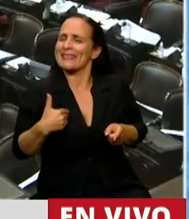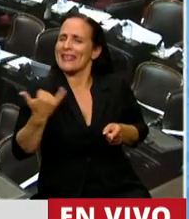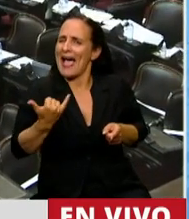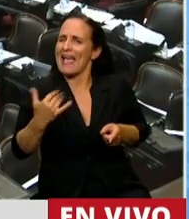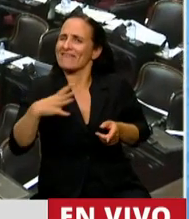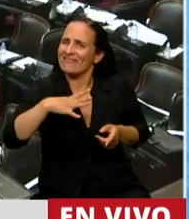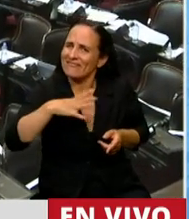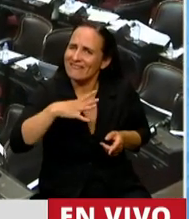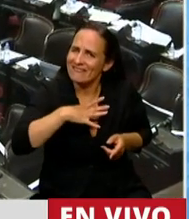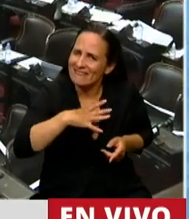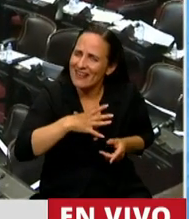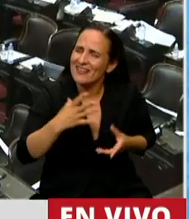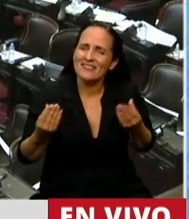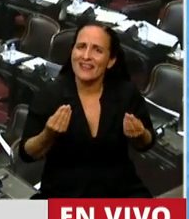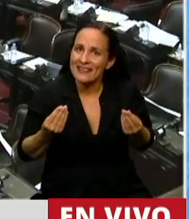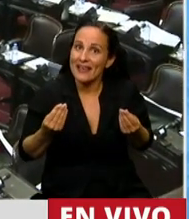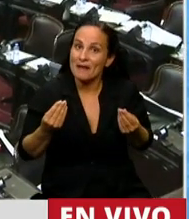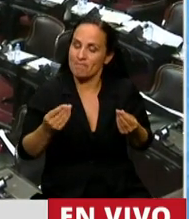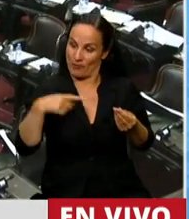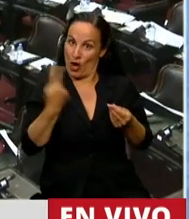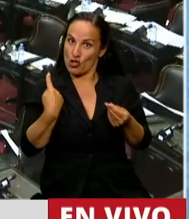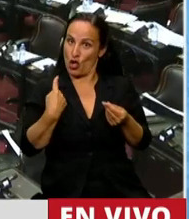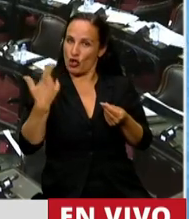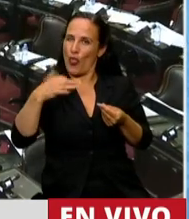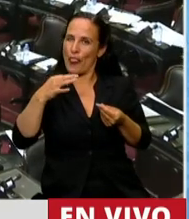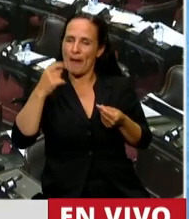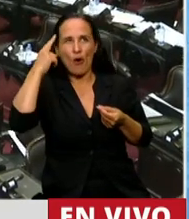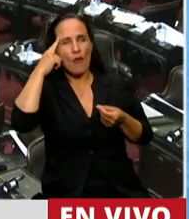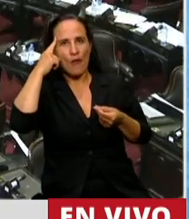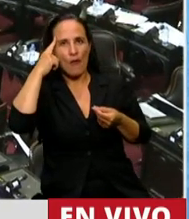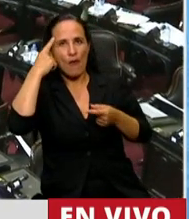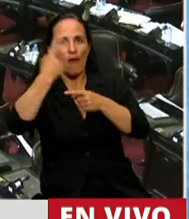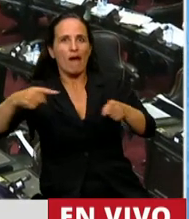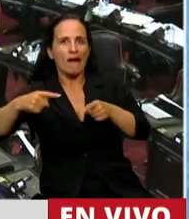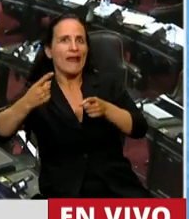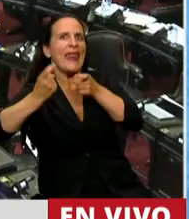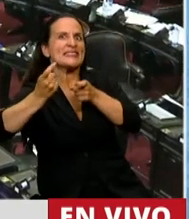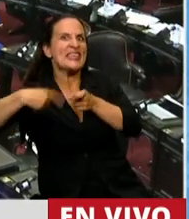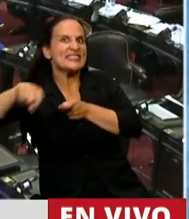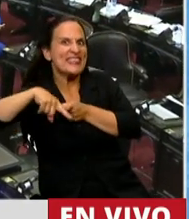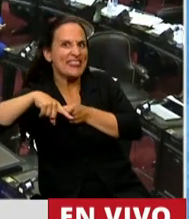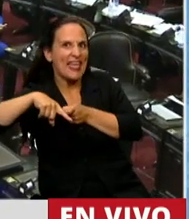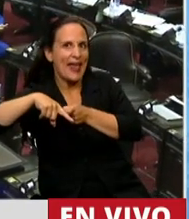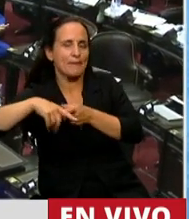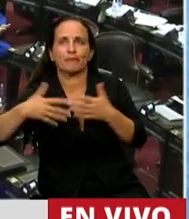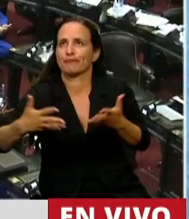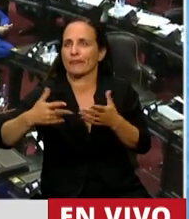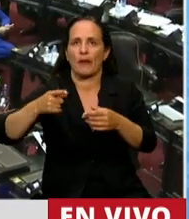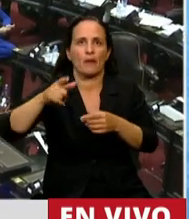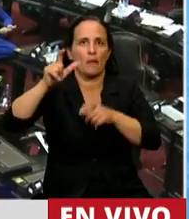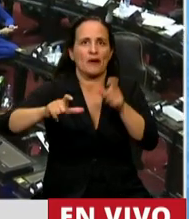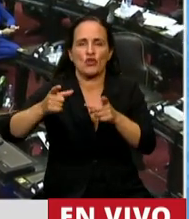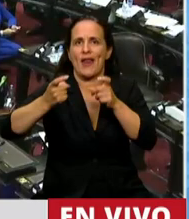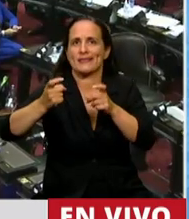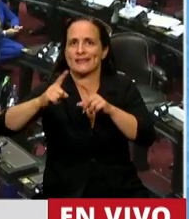con aquella mirada que nosotros podamos tener desde la demanda de aquellos que necesitan una habitación.